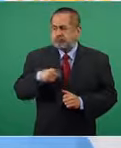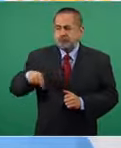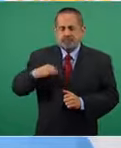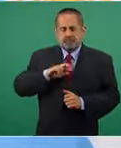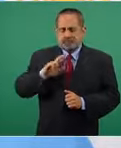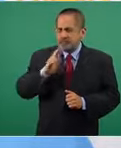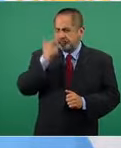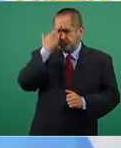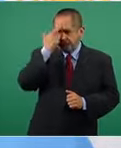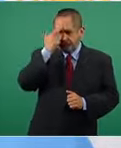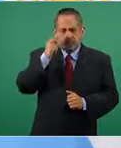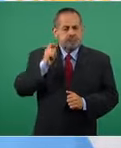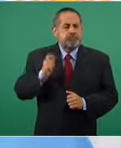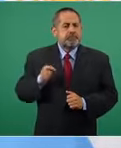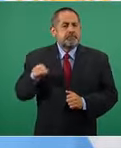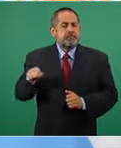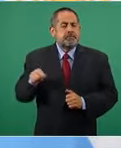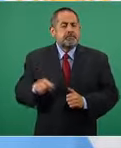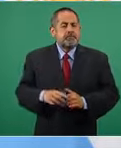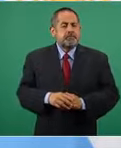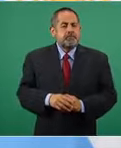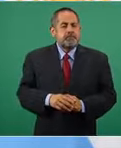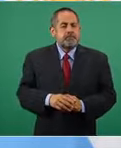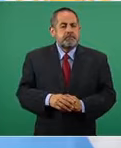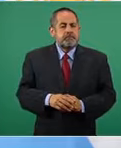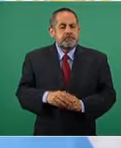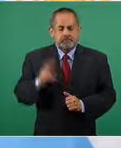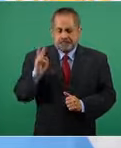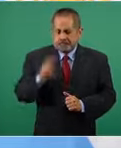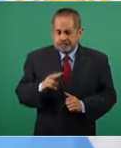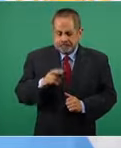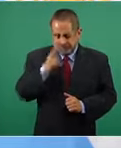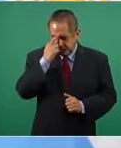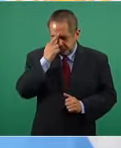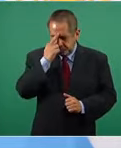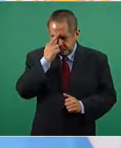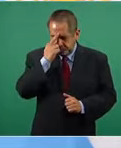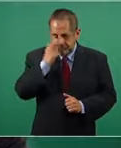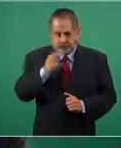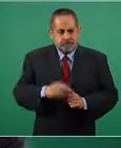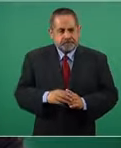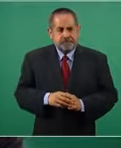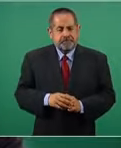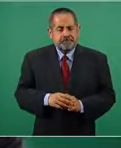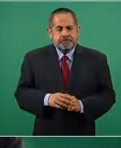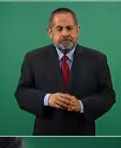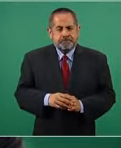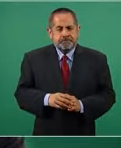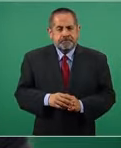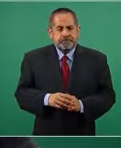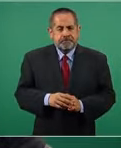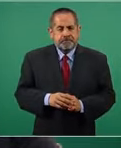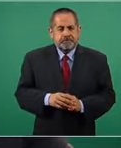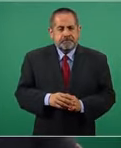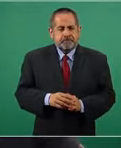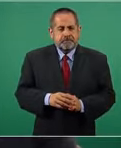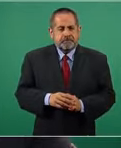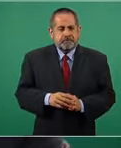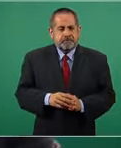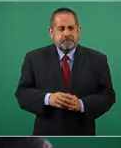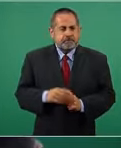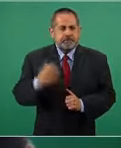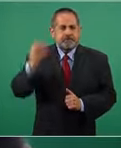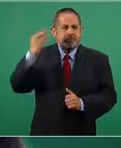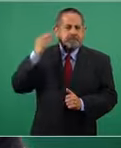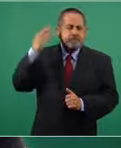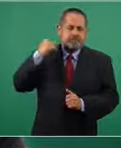el triste acontecimiento